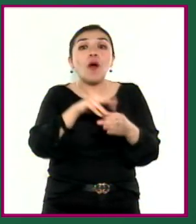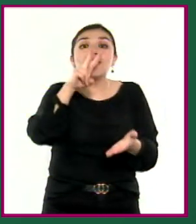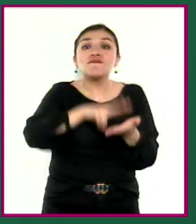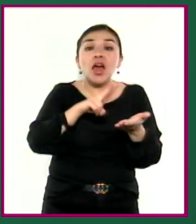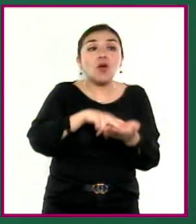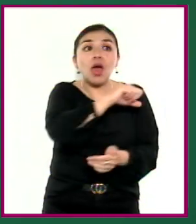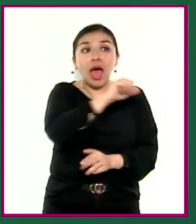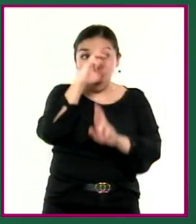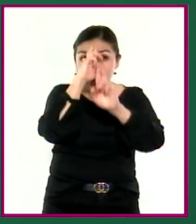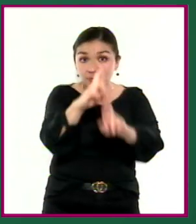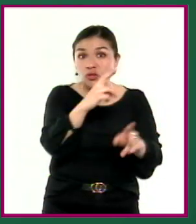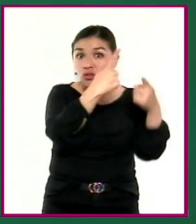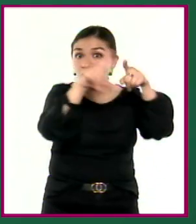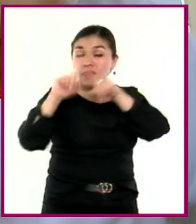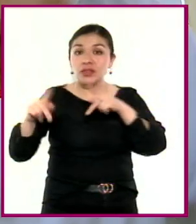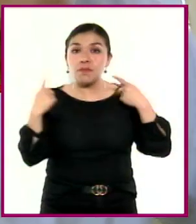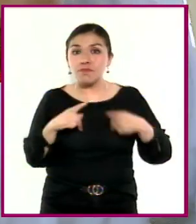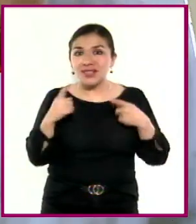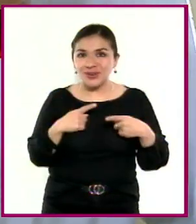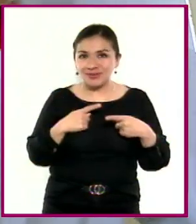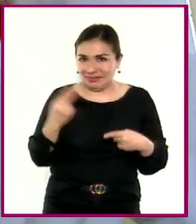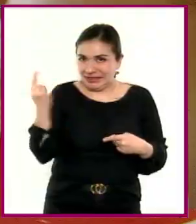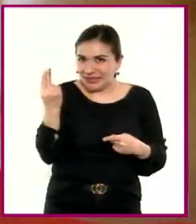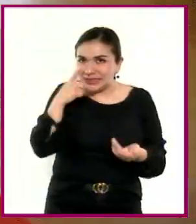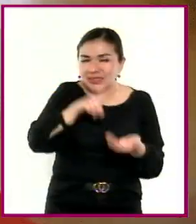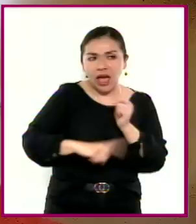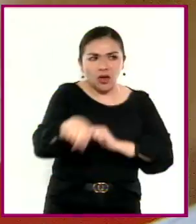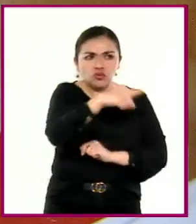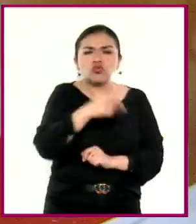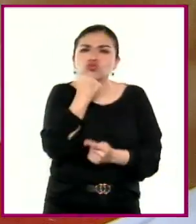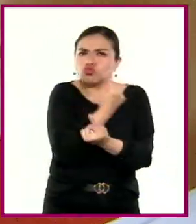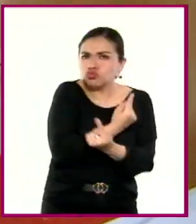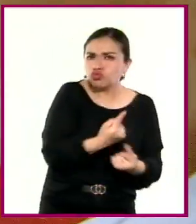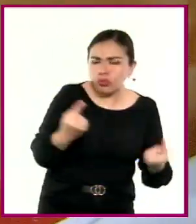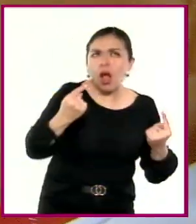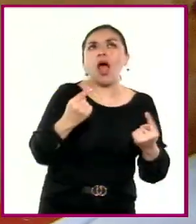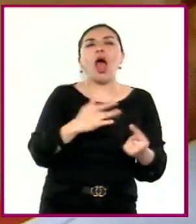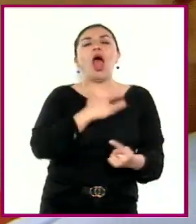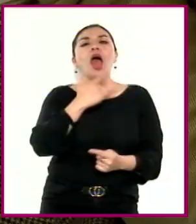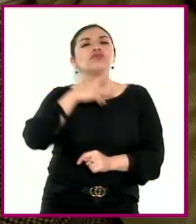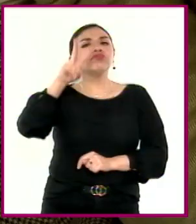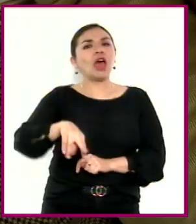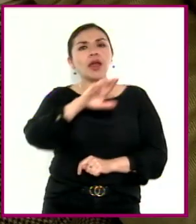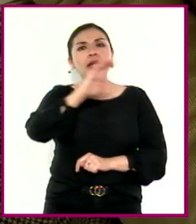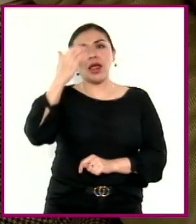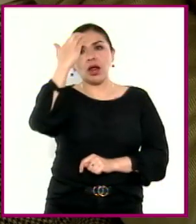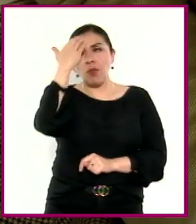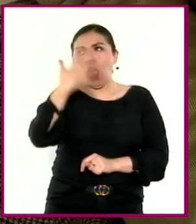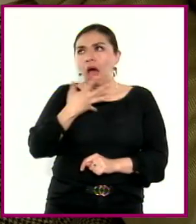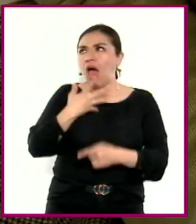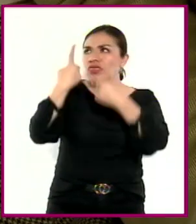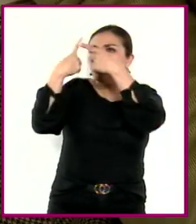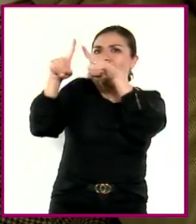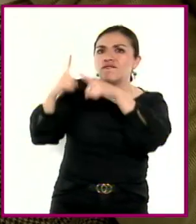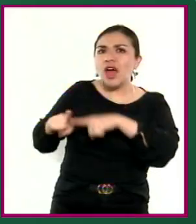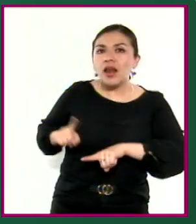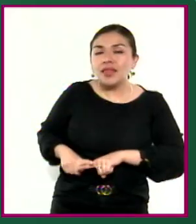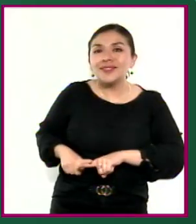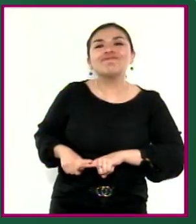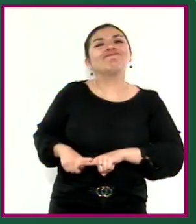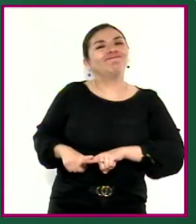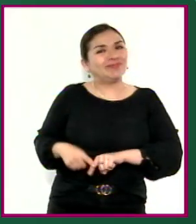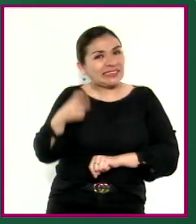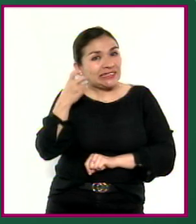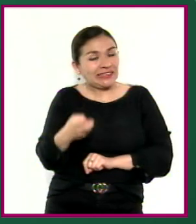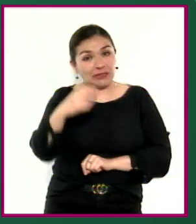a los valores de las demás personas. Esto implica desarrollar en las niñas y los niños el reconocimiento a la diversidad. De